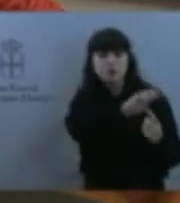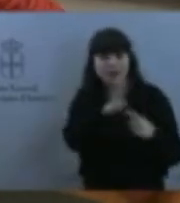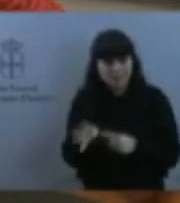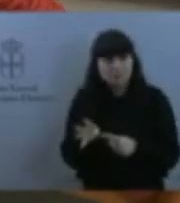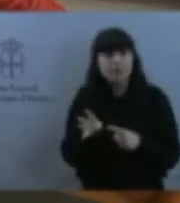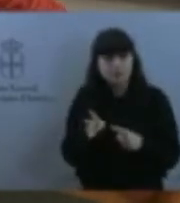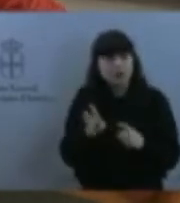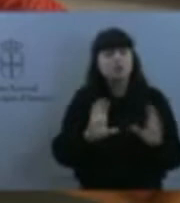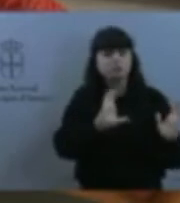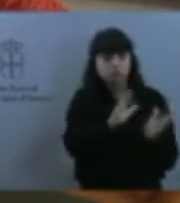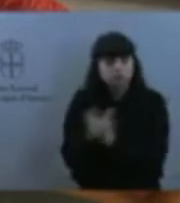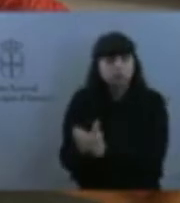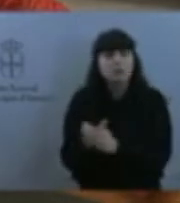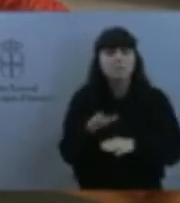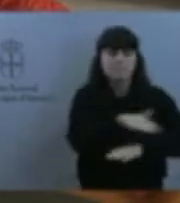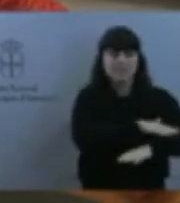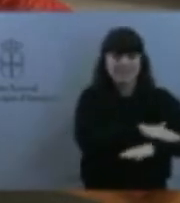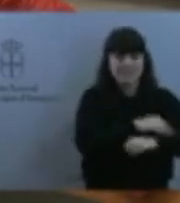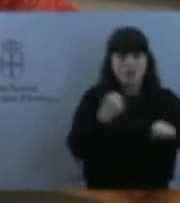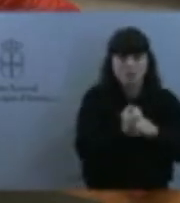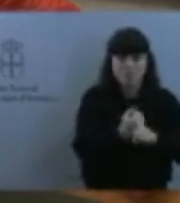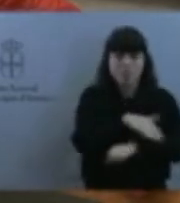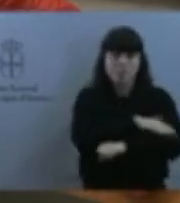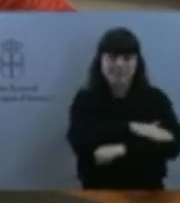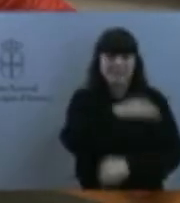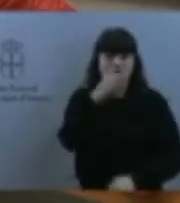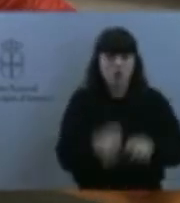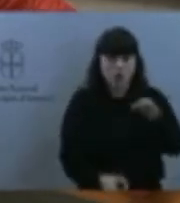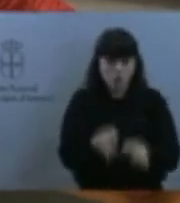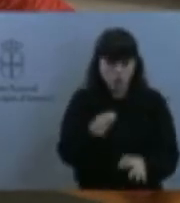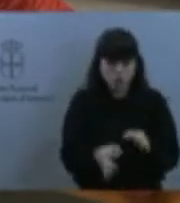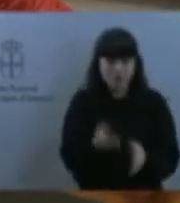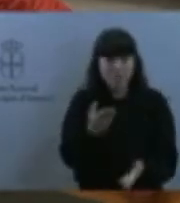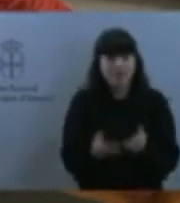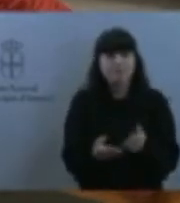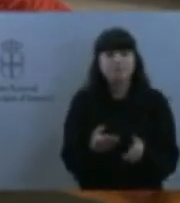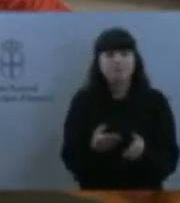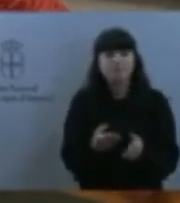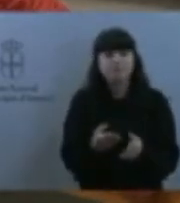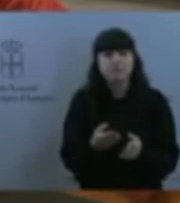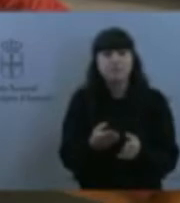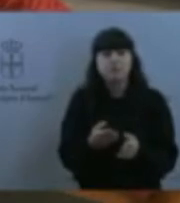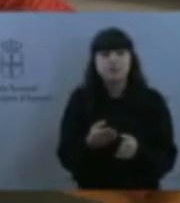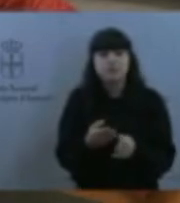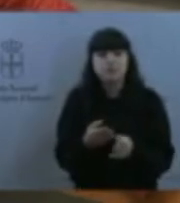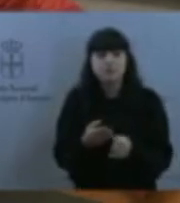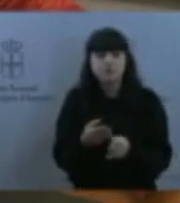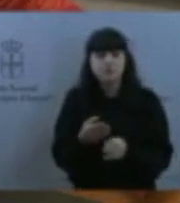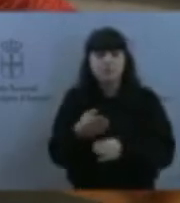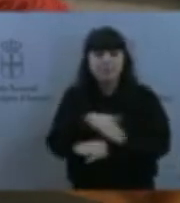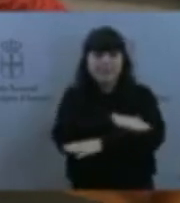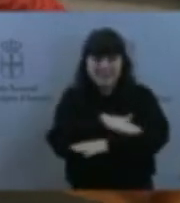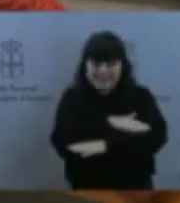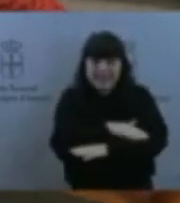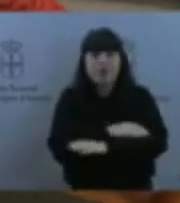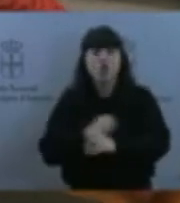Ministerio de Justicia, usted ha hablado también del Ministerio de Justicia, el Ministerio de Inmigración, que en este caso es el mismo que el de Empleo, el